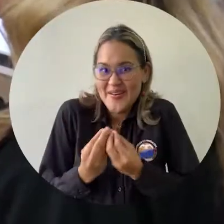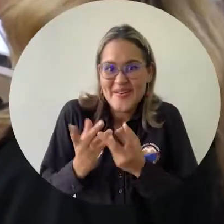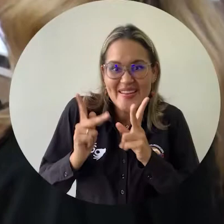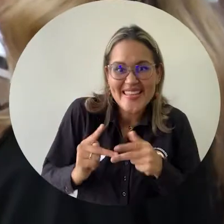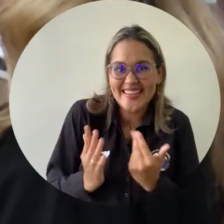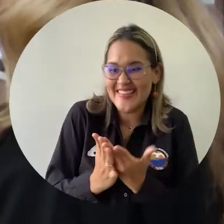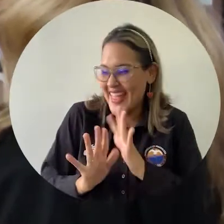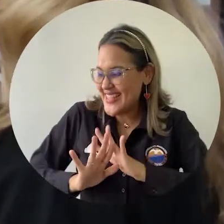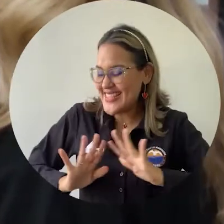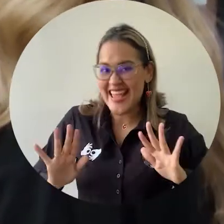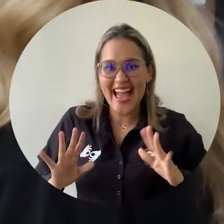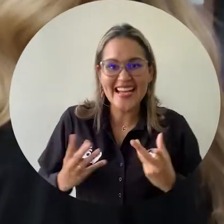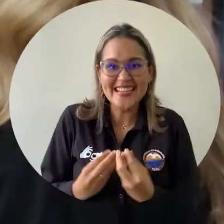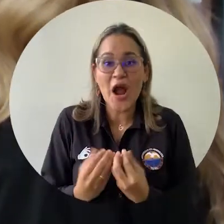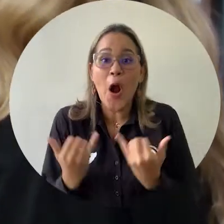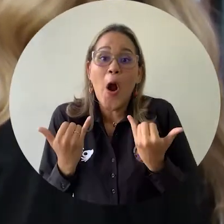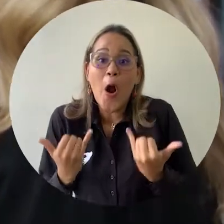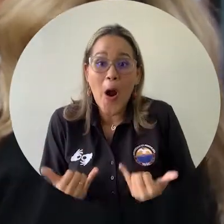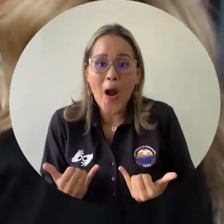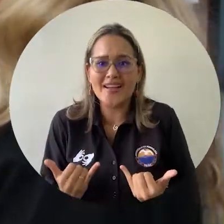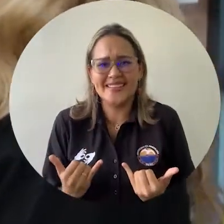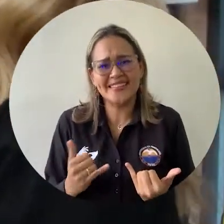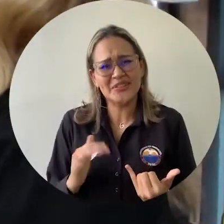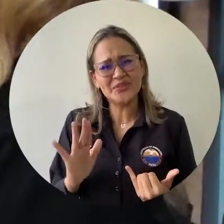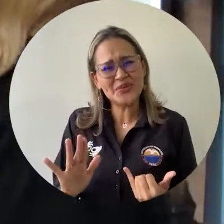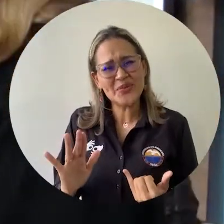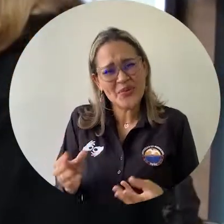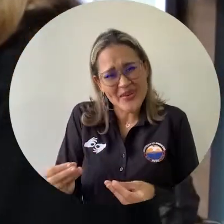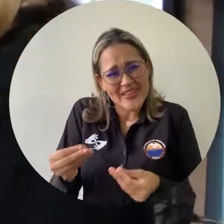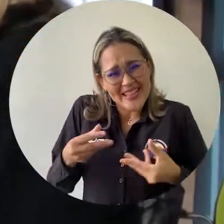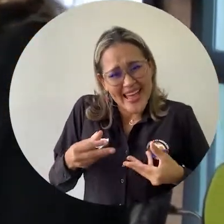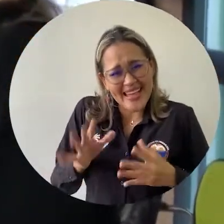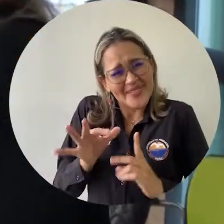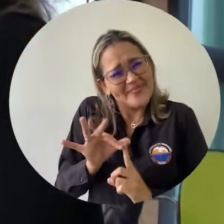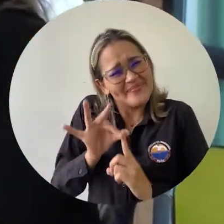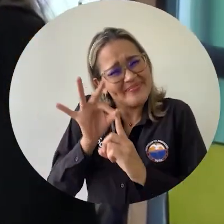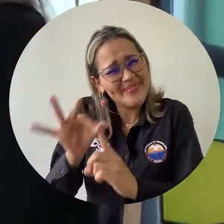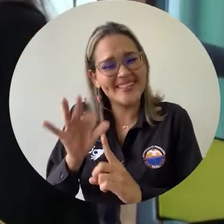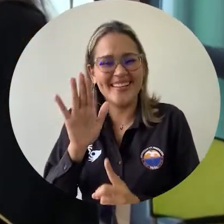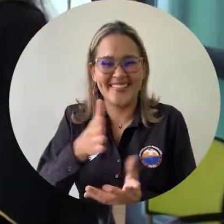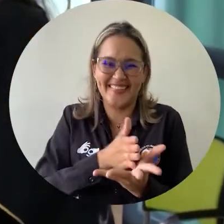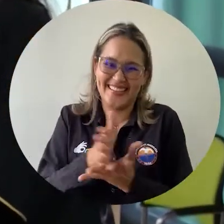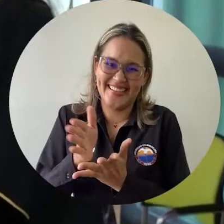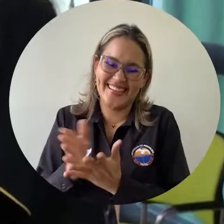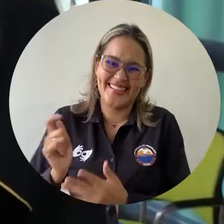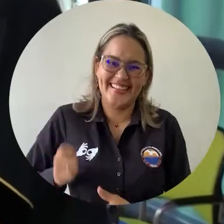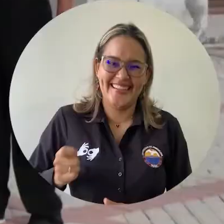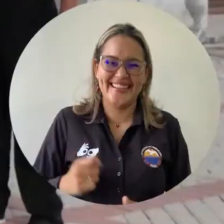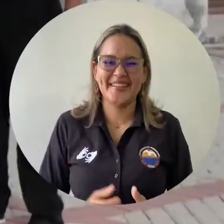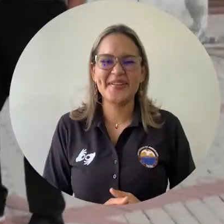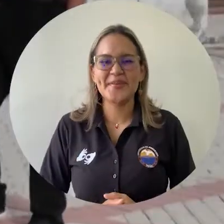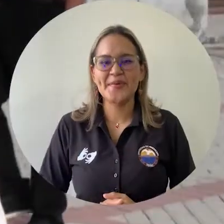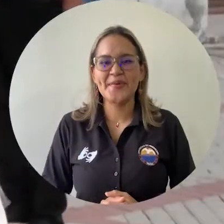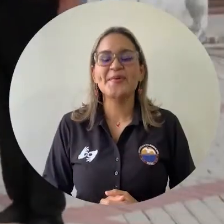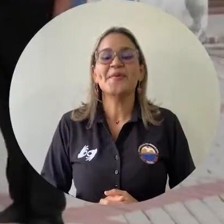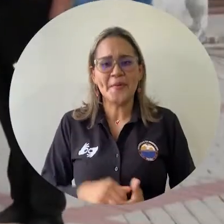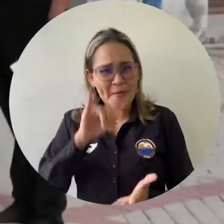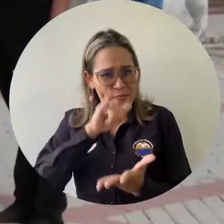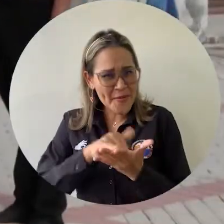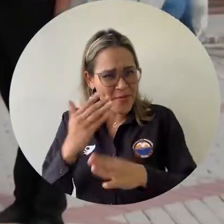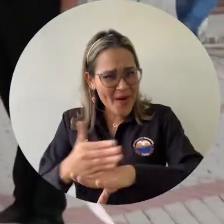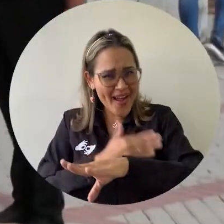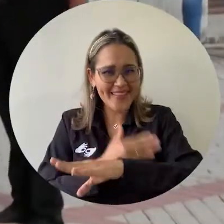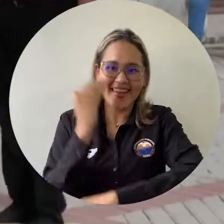estudiantes que el día de hoy pues recibimos estas distinciones por parte del programa de Derecho. Bueno, realmente como lo